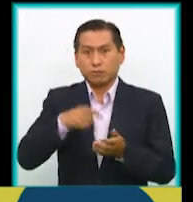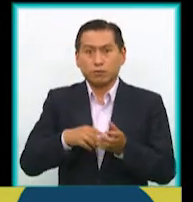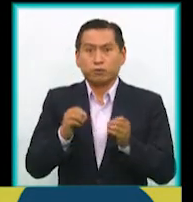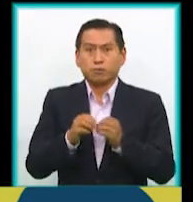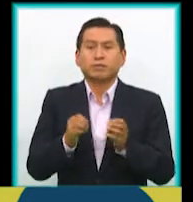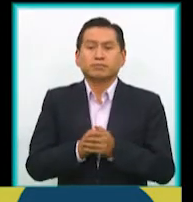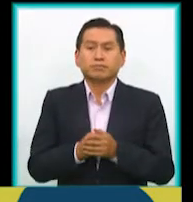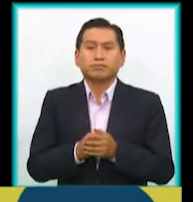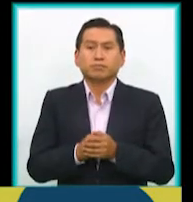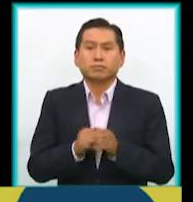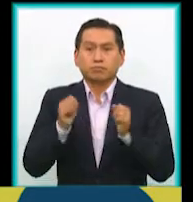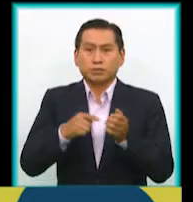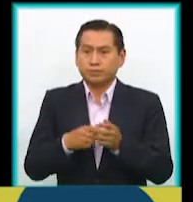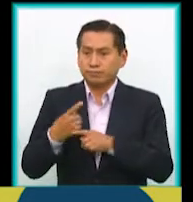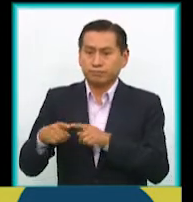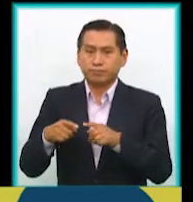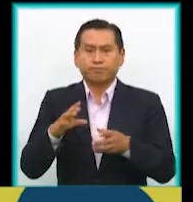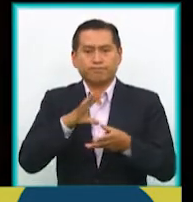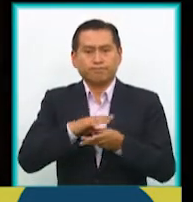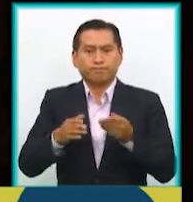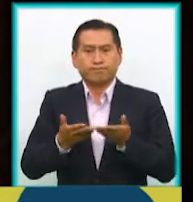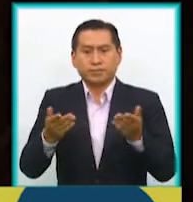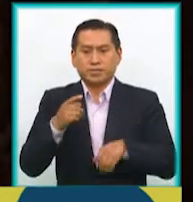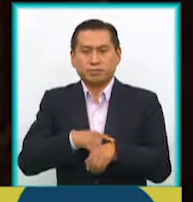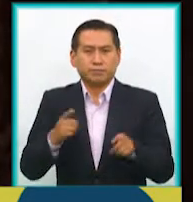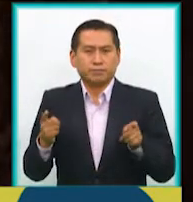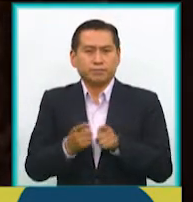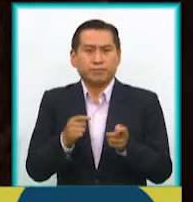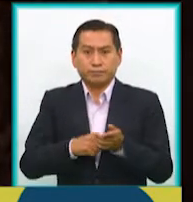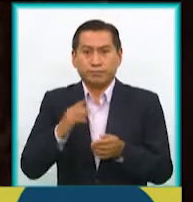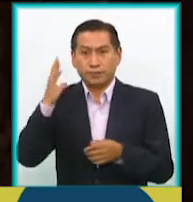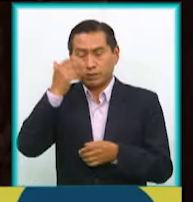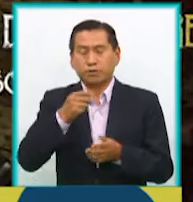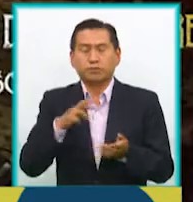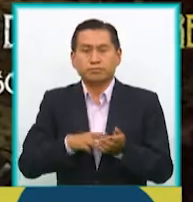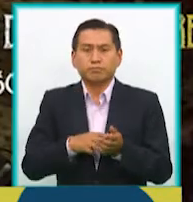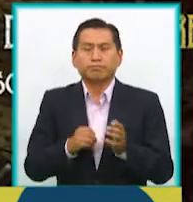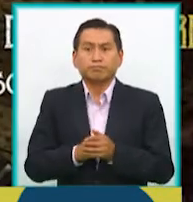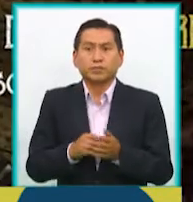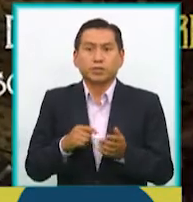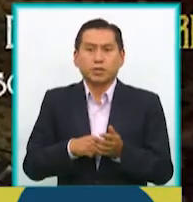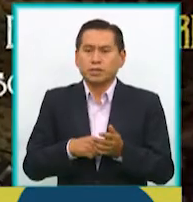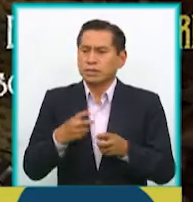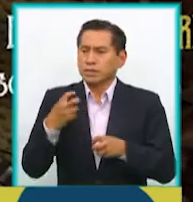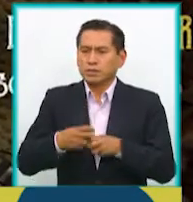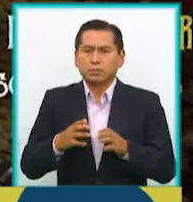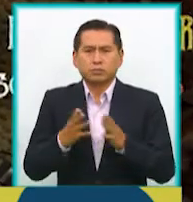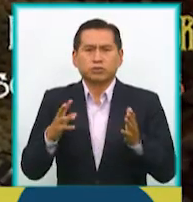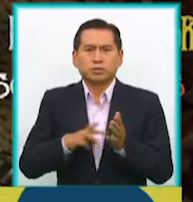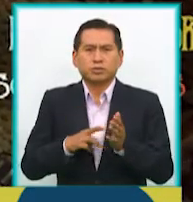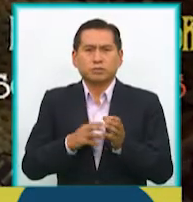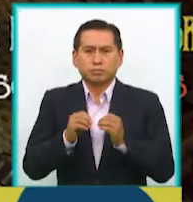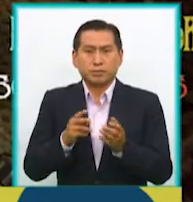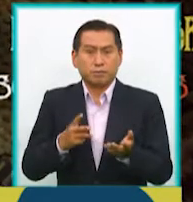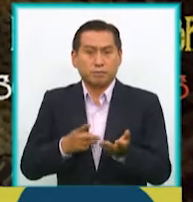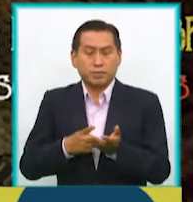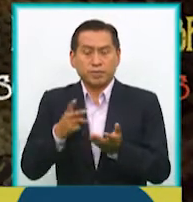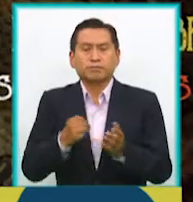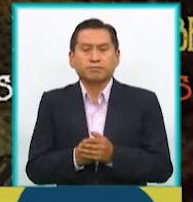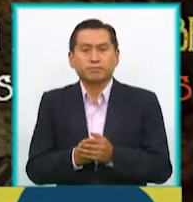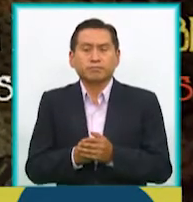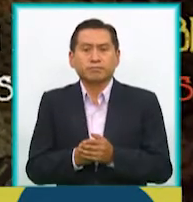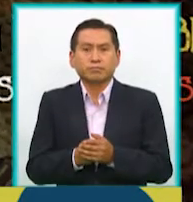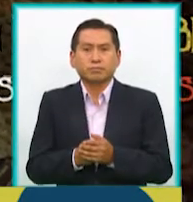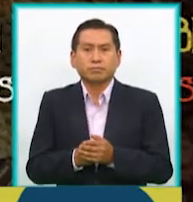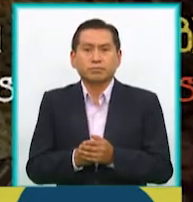el hecho de poder contar historias en tan poco tiempo es muy lindo, entonces sí, ha sido muy difícil la verdad, porque ya la